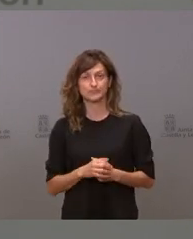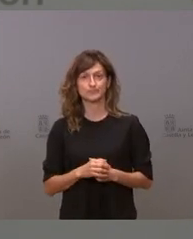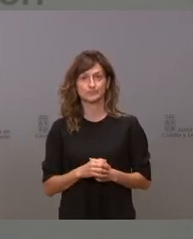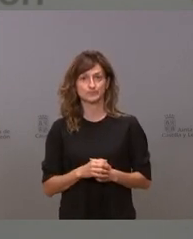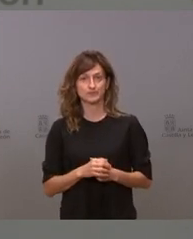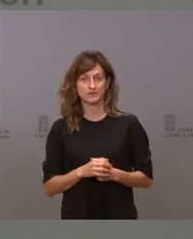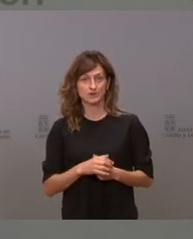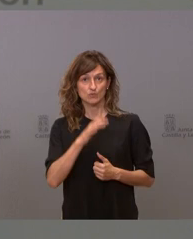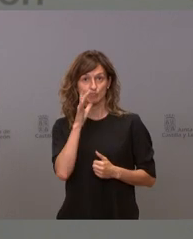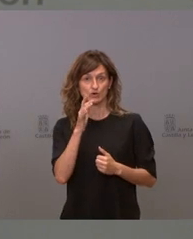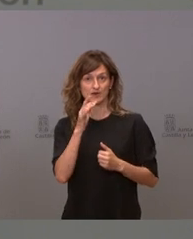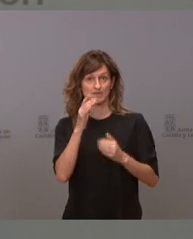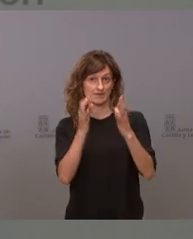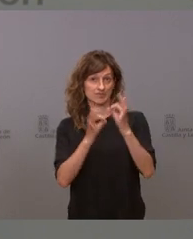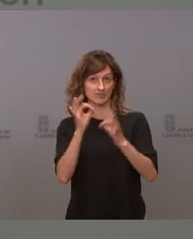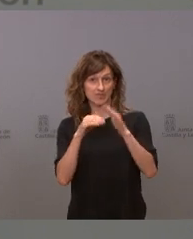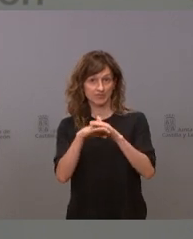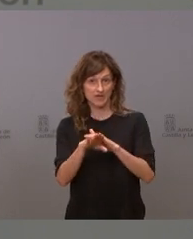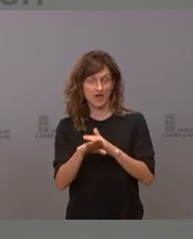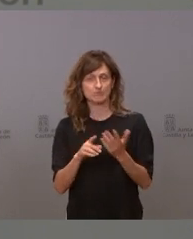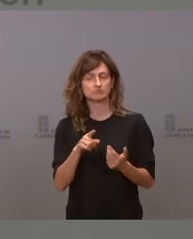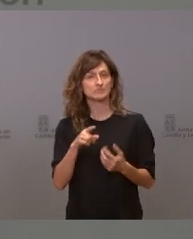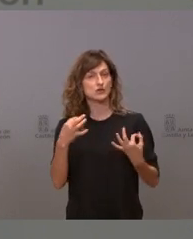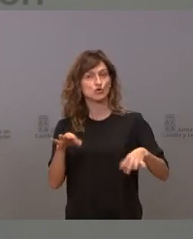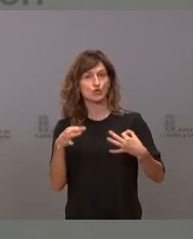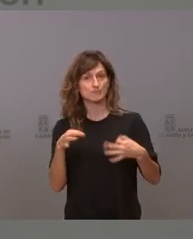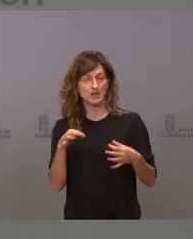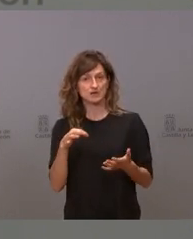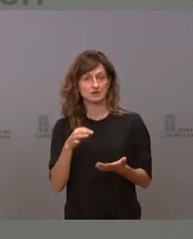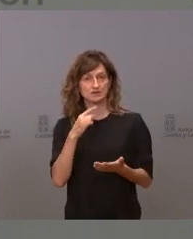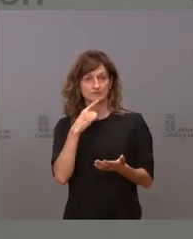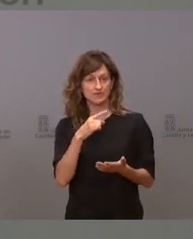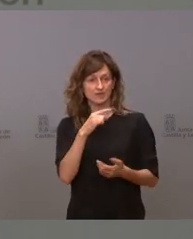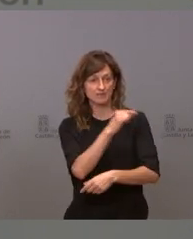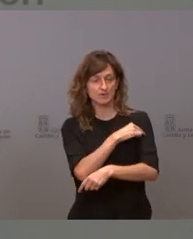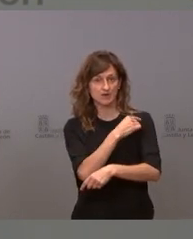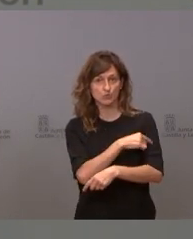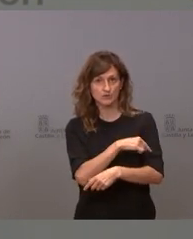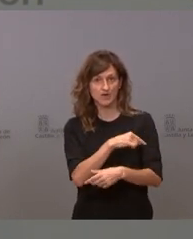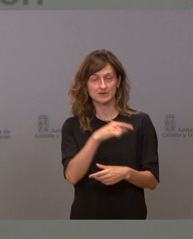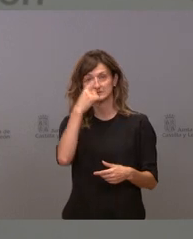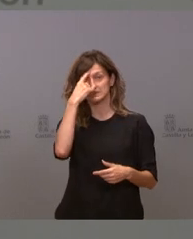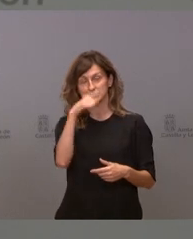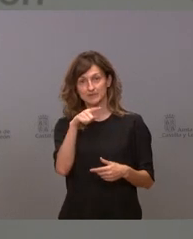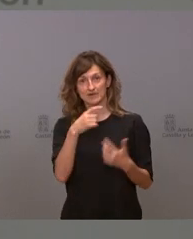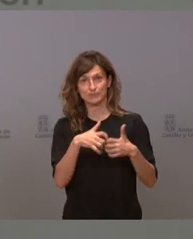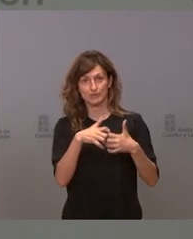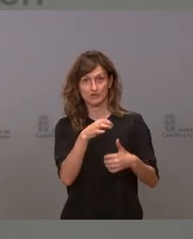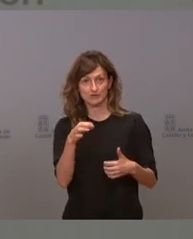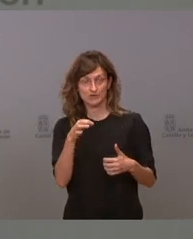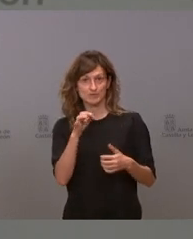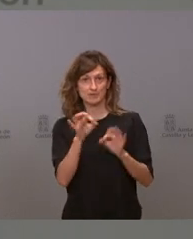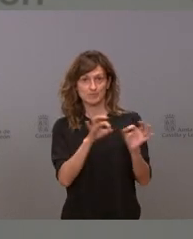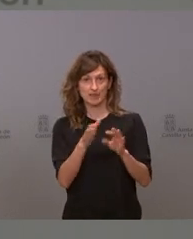de incidencia acumulada y es normal que se produzca el escape vacunal que estaba previsto en los porcentajes de escape